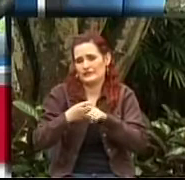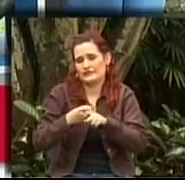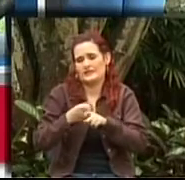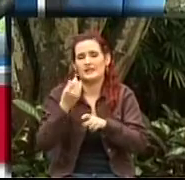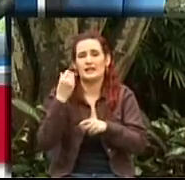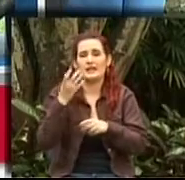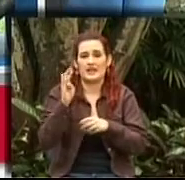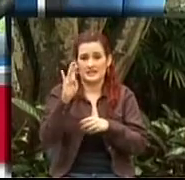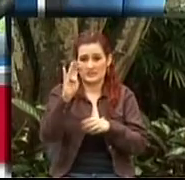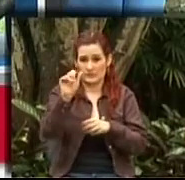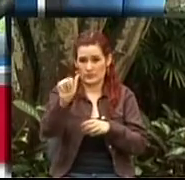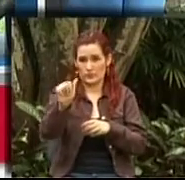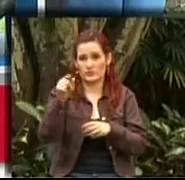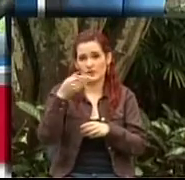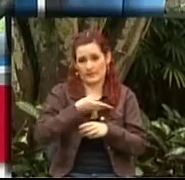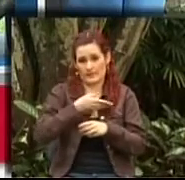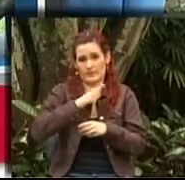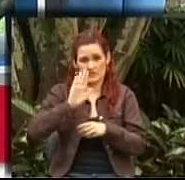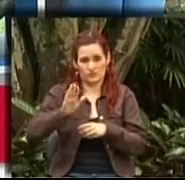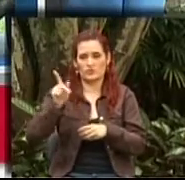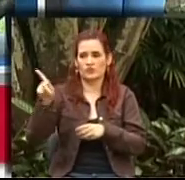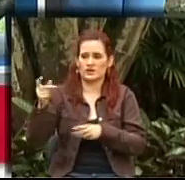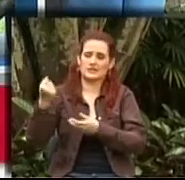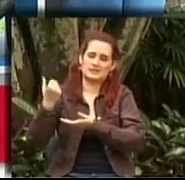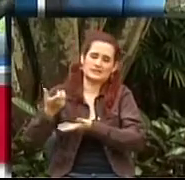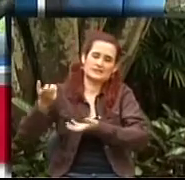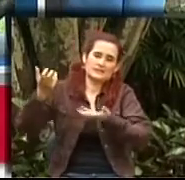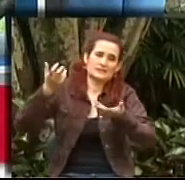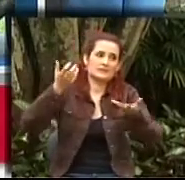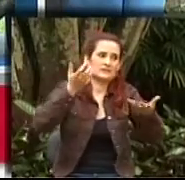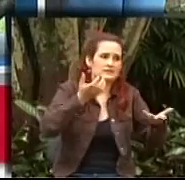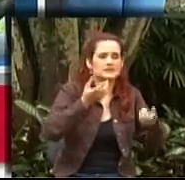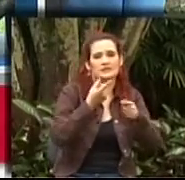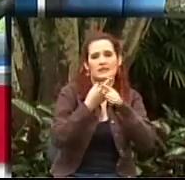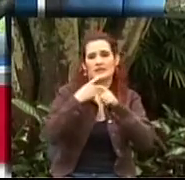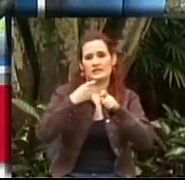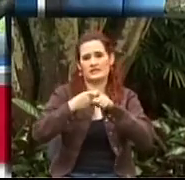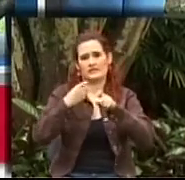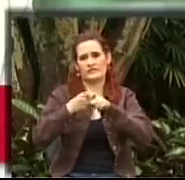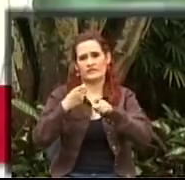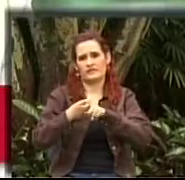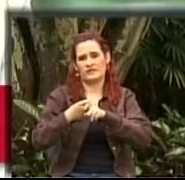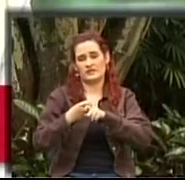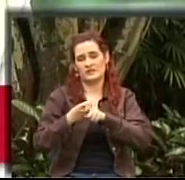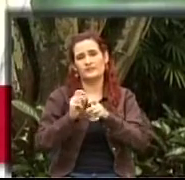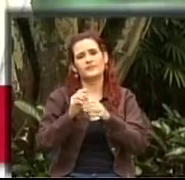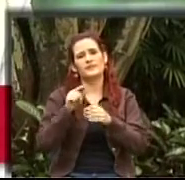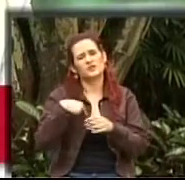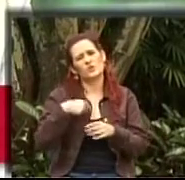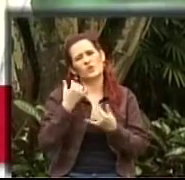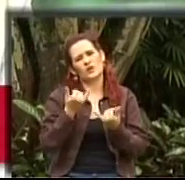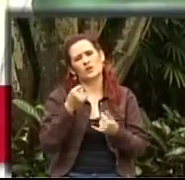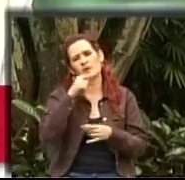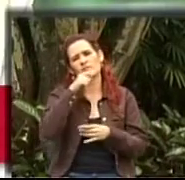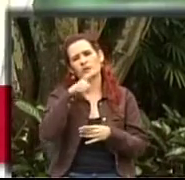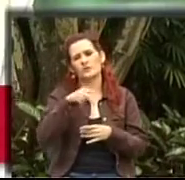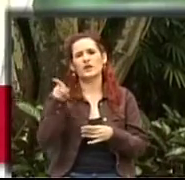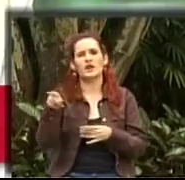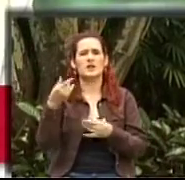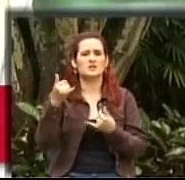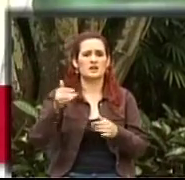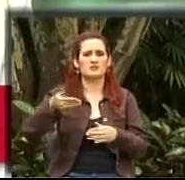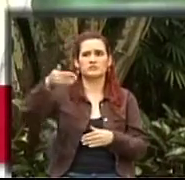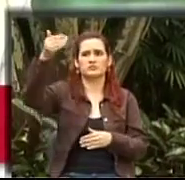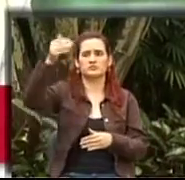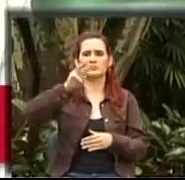la que lo llevaba y, pues, yo trabajaba, ¿cierto? Bueno, mi pregunta es, él tiene ya 33